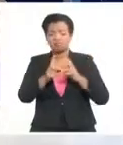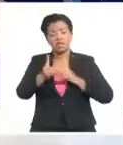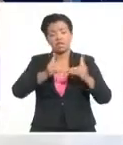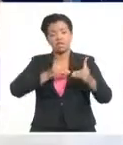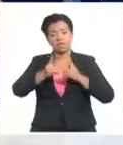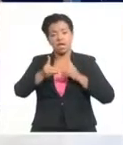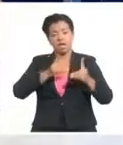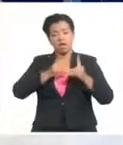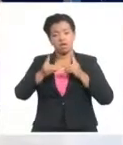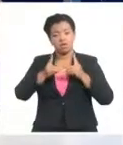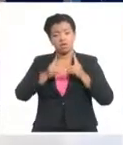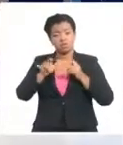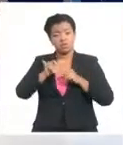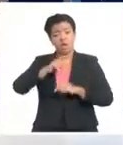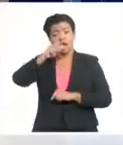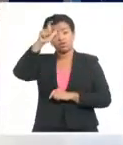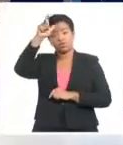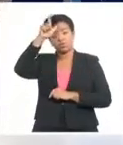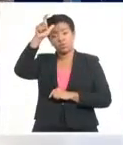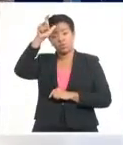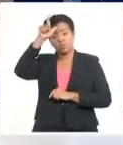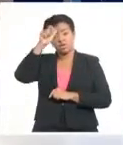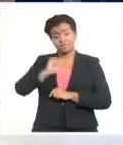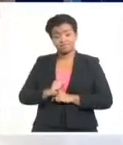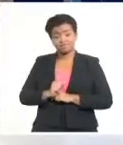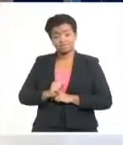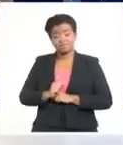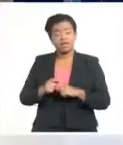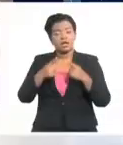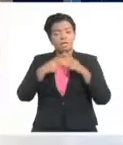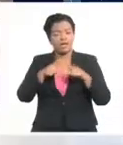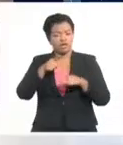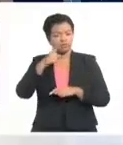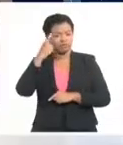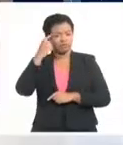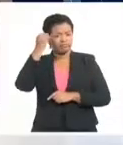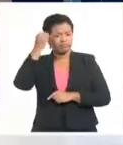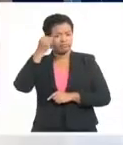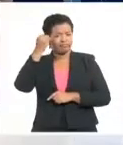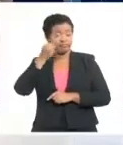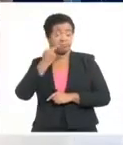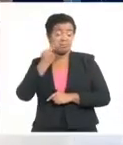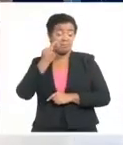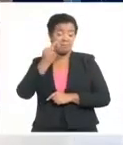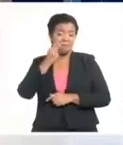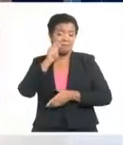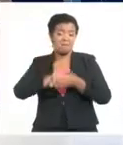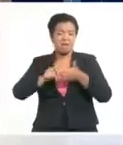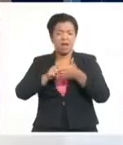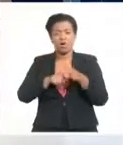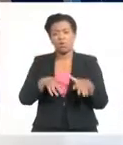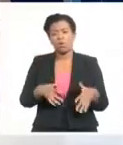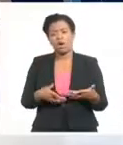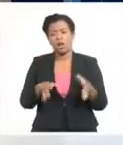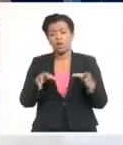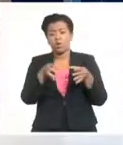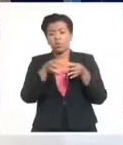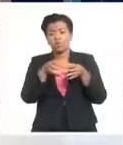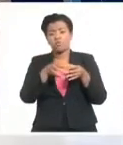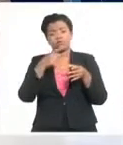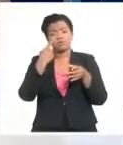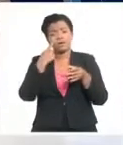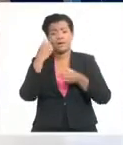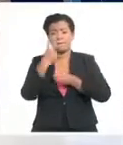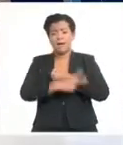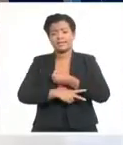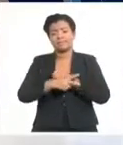si fuera poco Turquía. Pero imaginen también cuántas cartas en la mano tendría un foro que reúna a grandes productores de gas